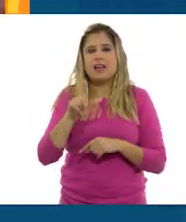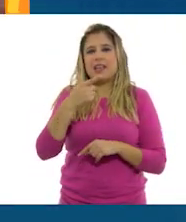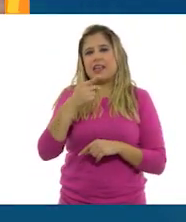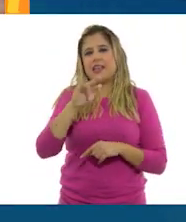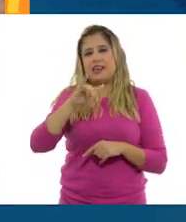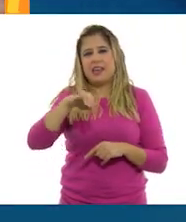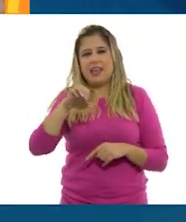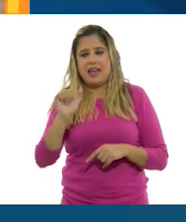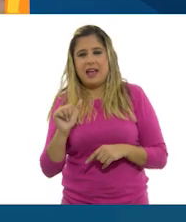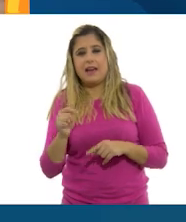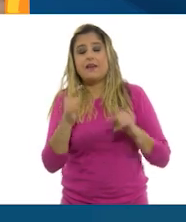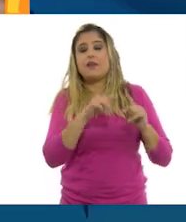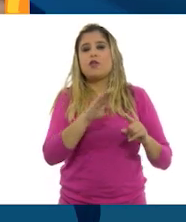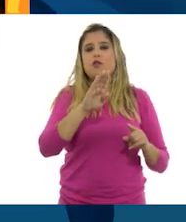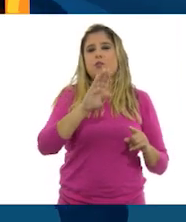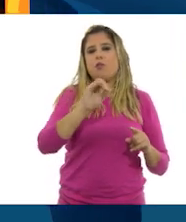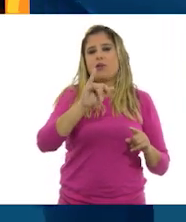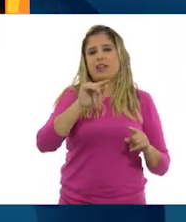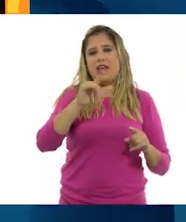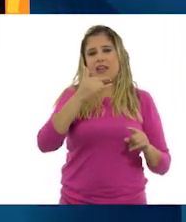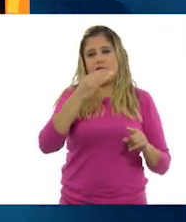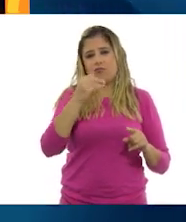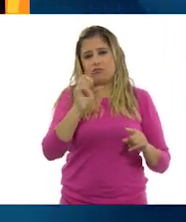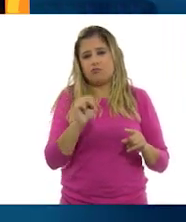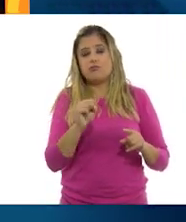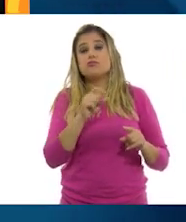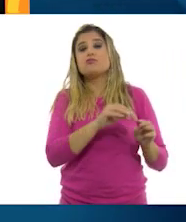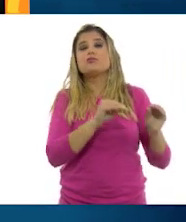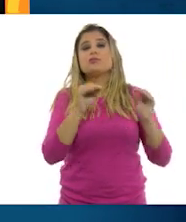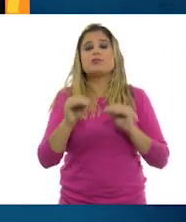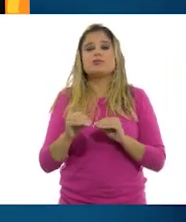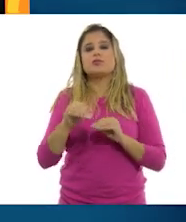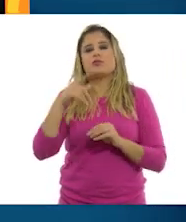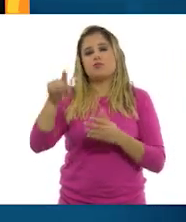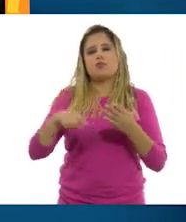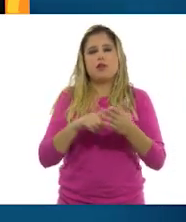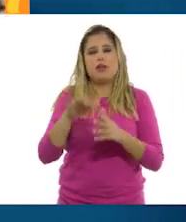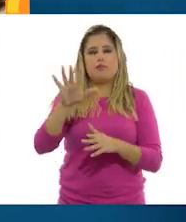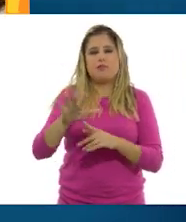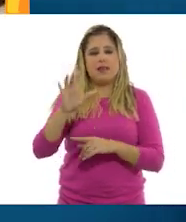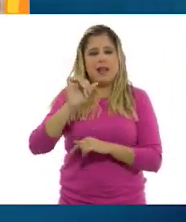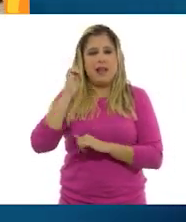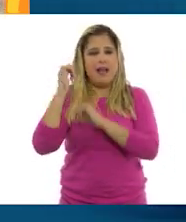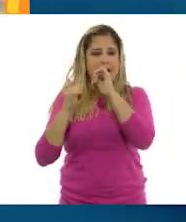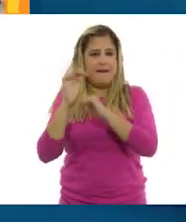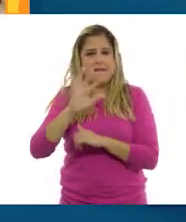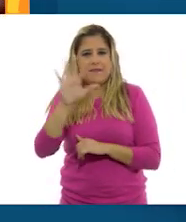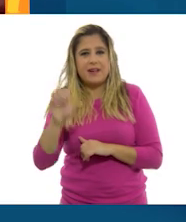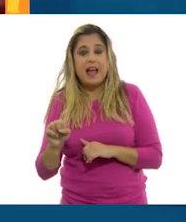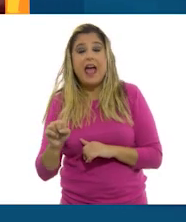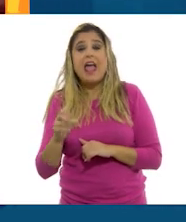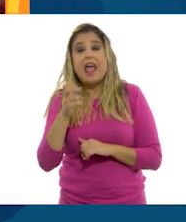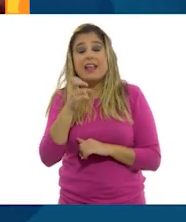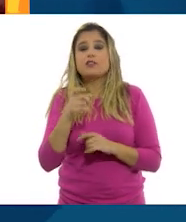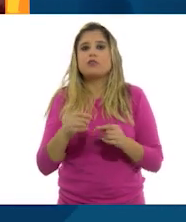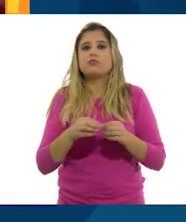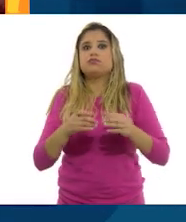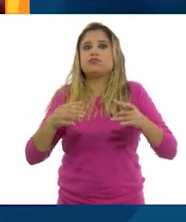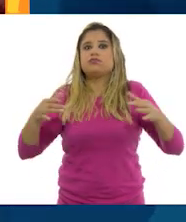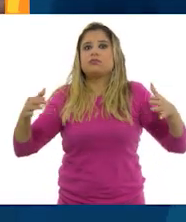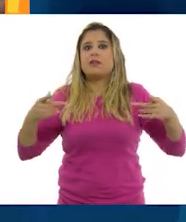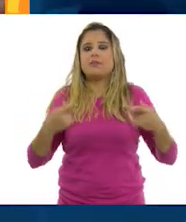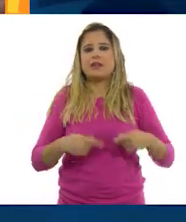y los voltaicos de Mali, de Burkina Faso. Así se pobló nuestro país.